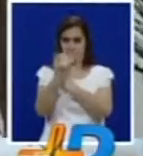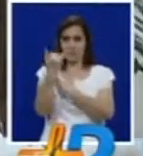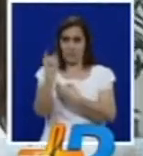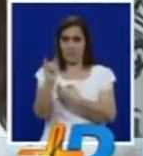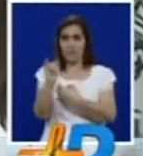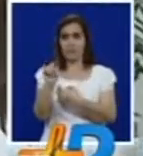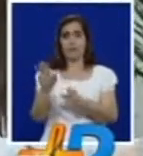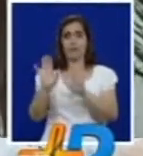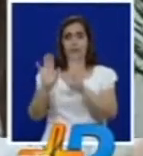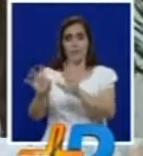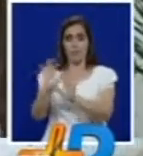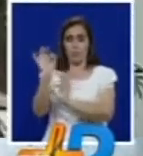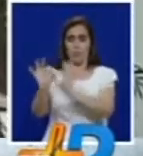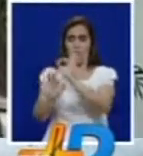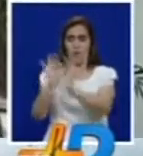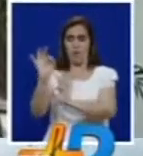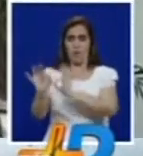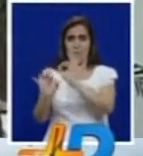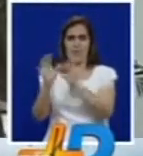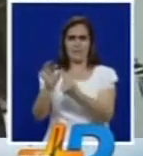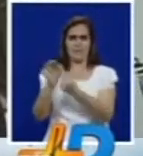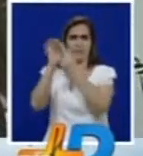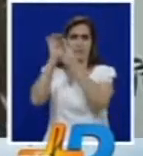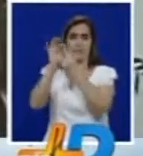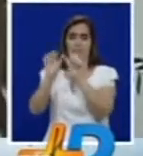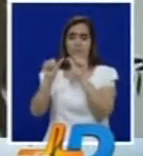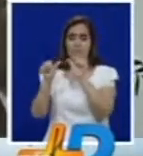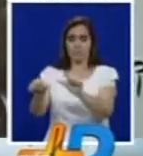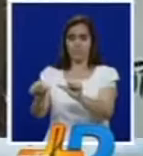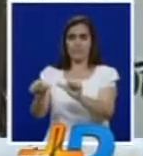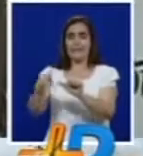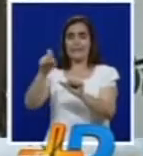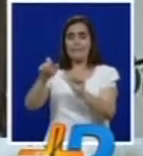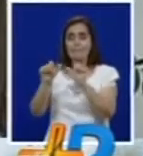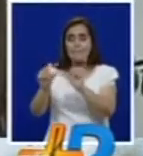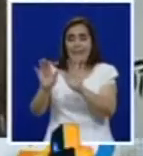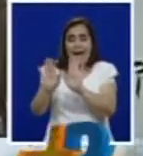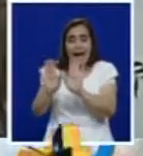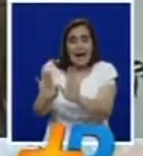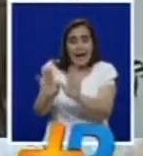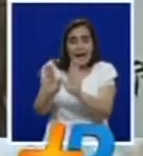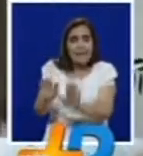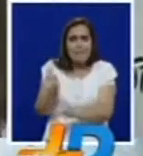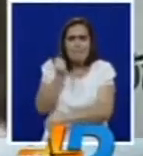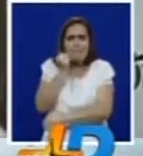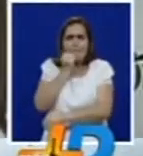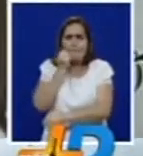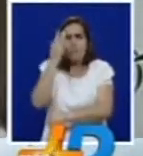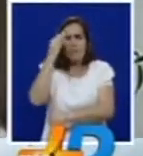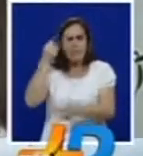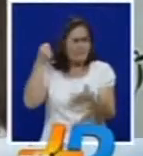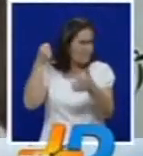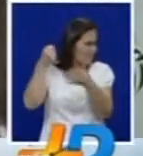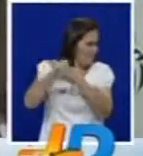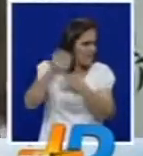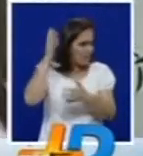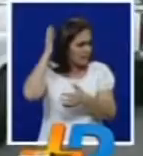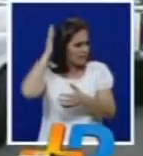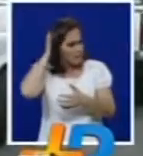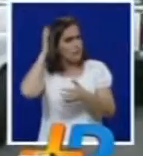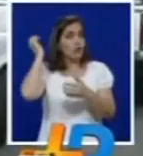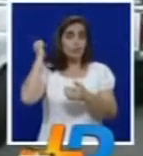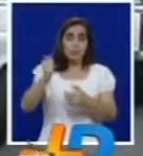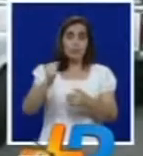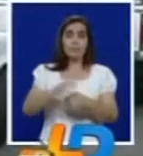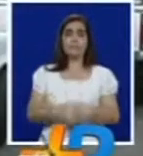cuidado intensivo por parte de neurocirugía. El paciente debe permanecer quieta en reposo absoluto por el golpe tan fuerte que recibió a nivel cerebral.